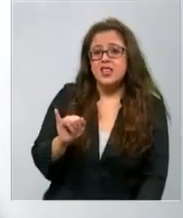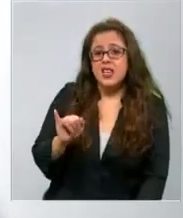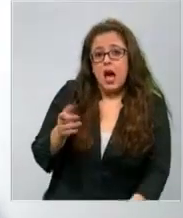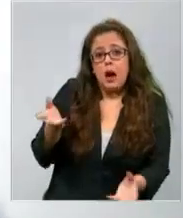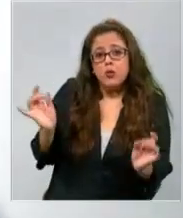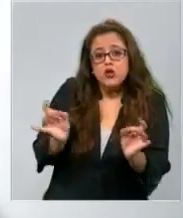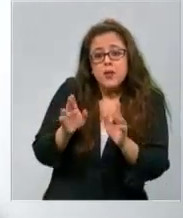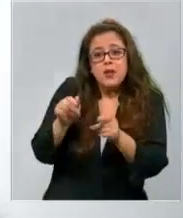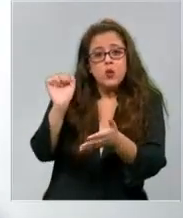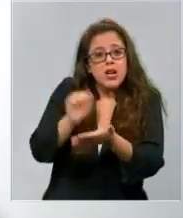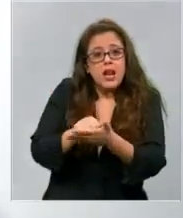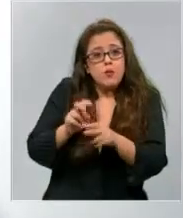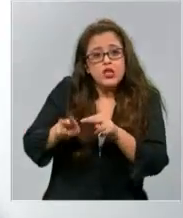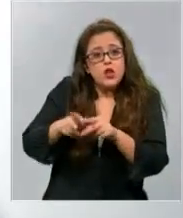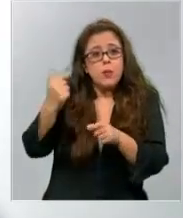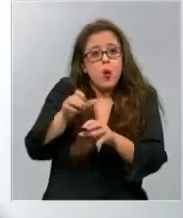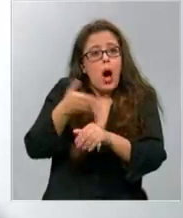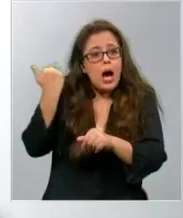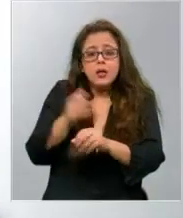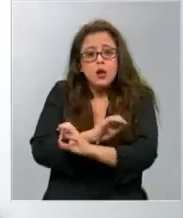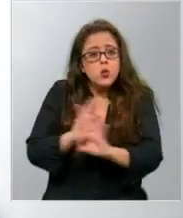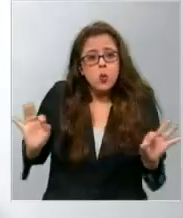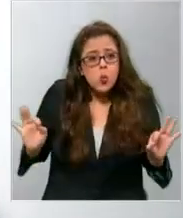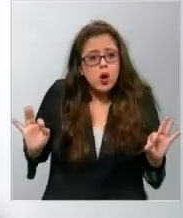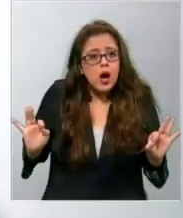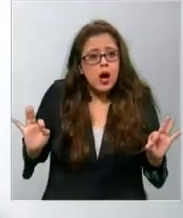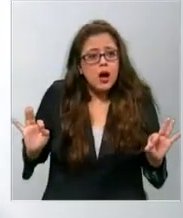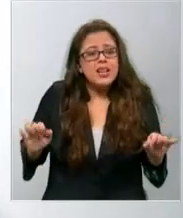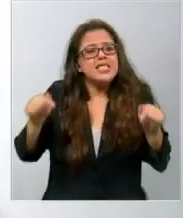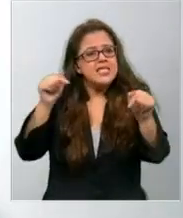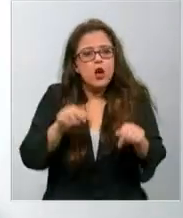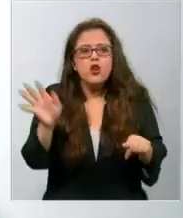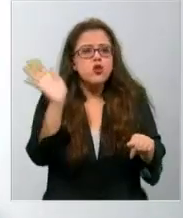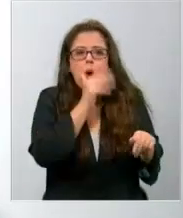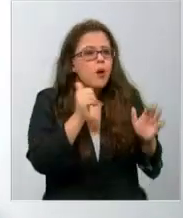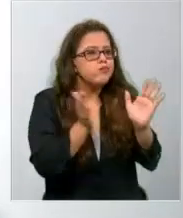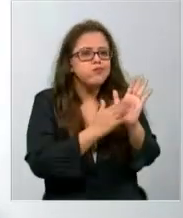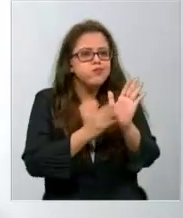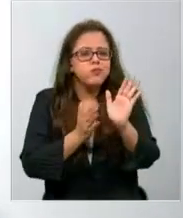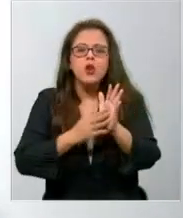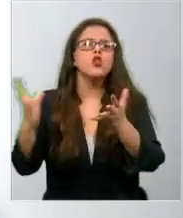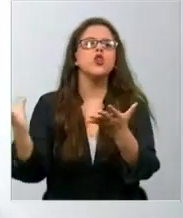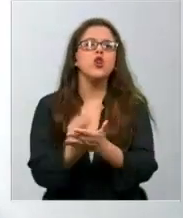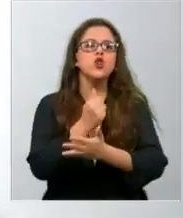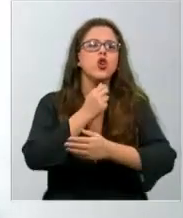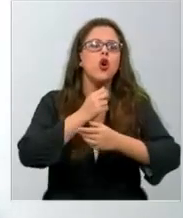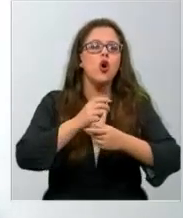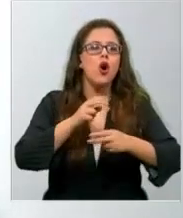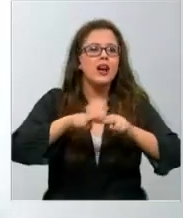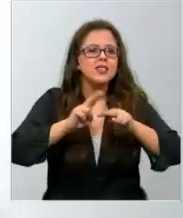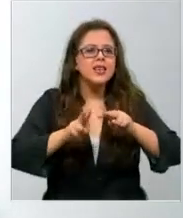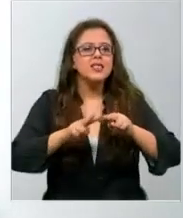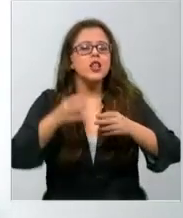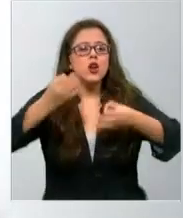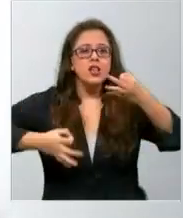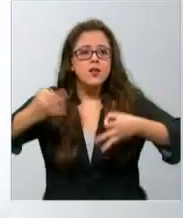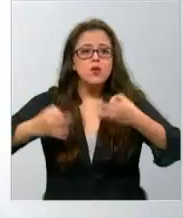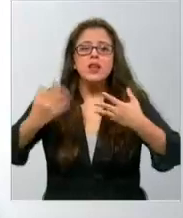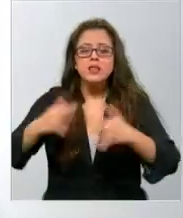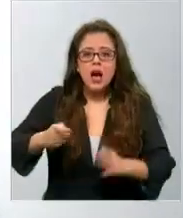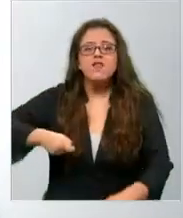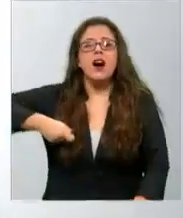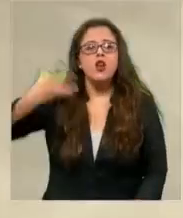esta altura porque además nunca fue hecha durante el juicio no tiene ningún sustento conforme a lo que se logró establecer y lo que el tribunal valoró,